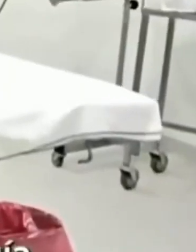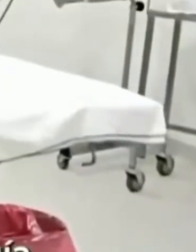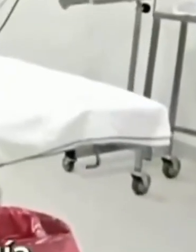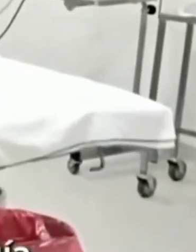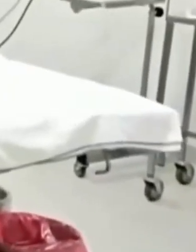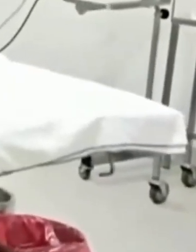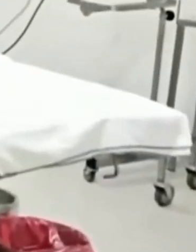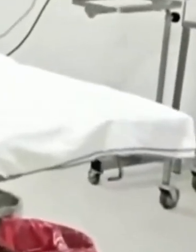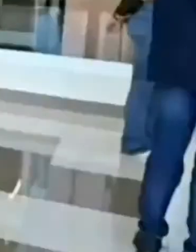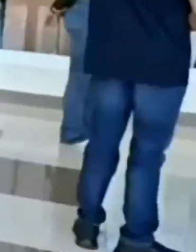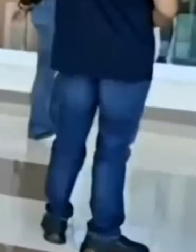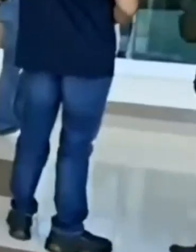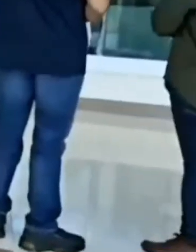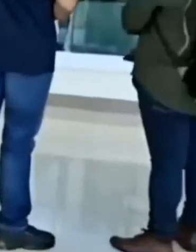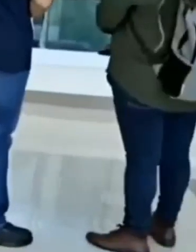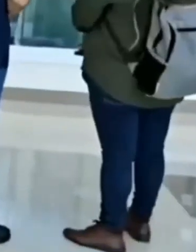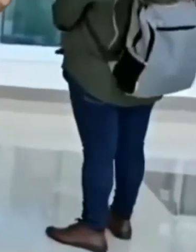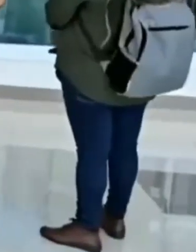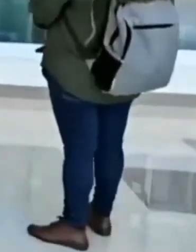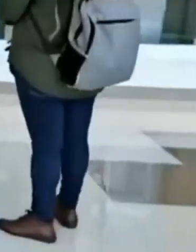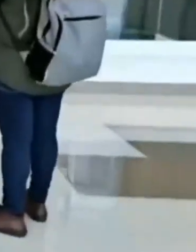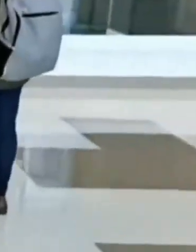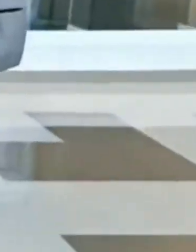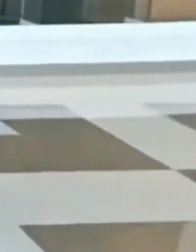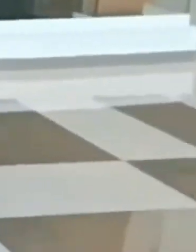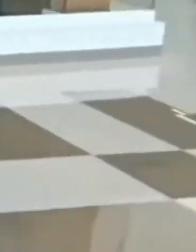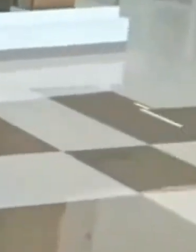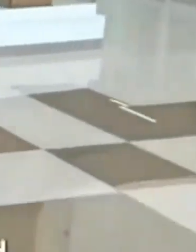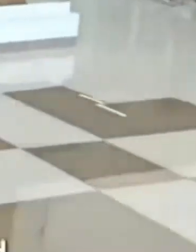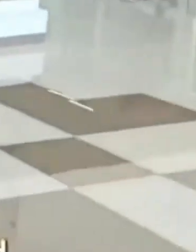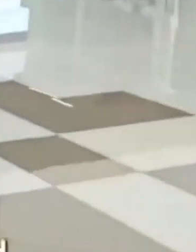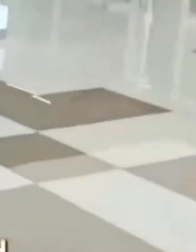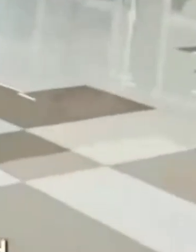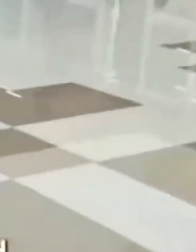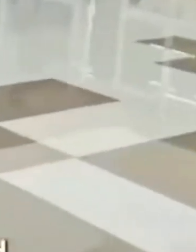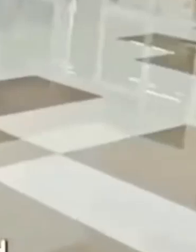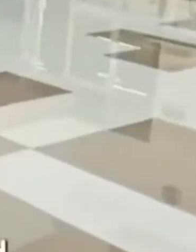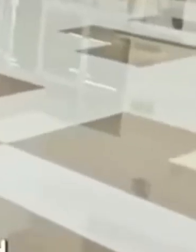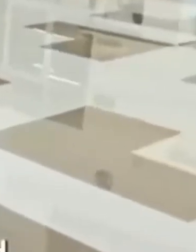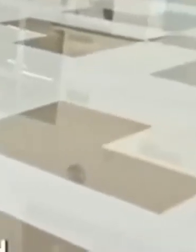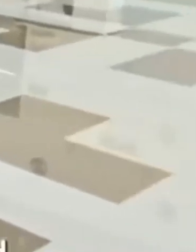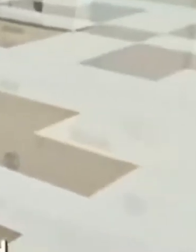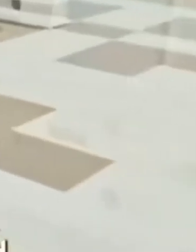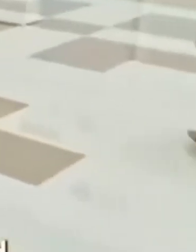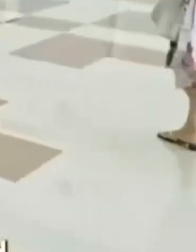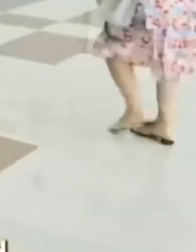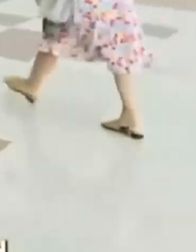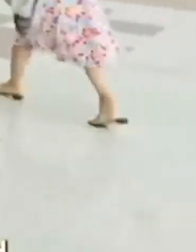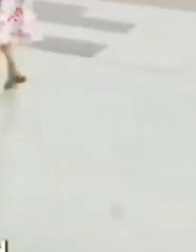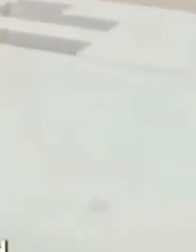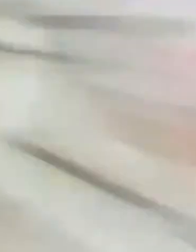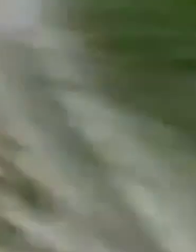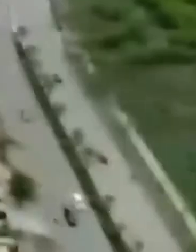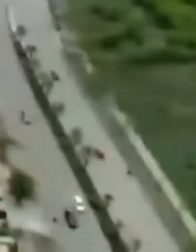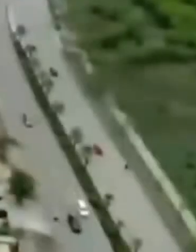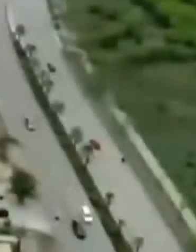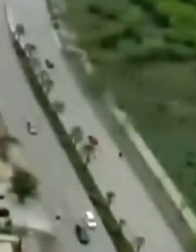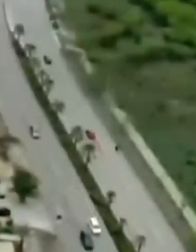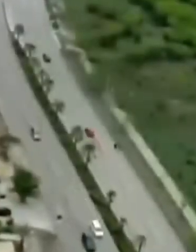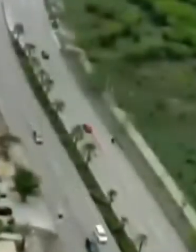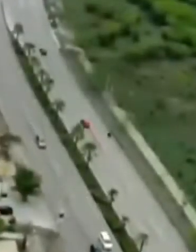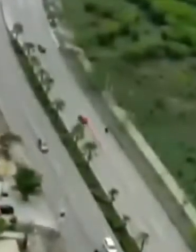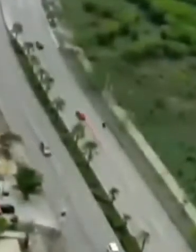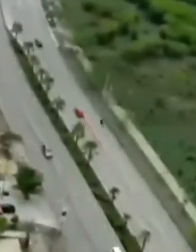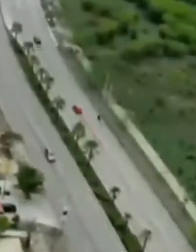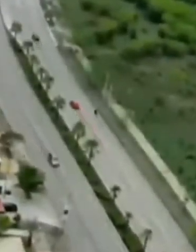traumatología. Esta unidad de salud no solo beneficiará a las y los culiacanenses sin acceso a los servicios de salud, sino a